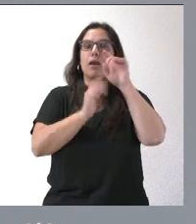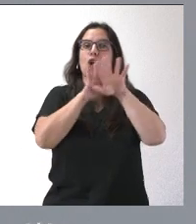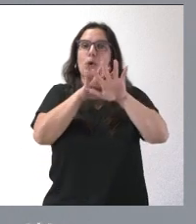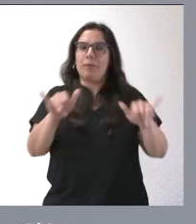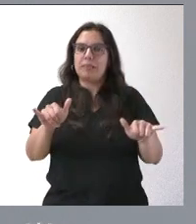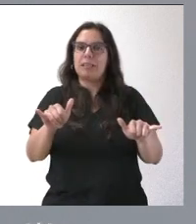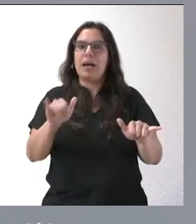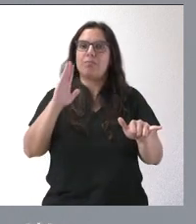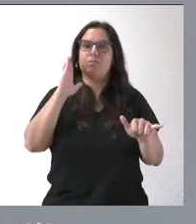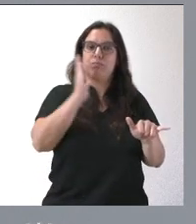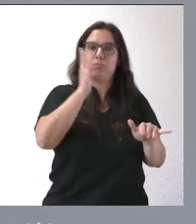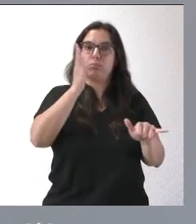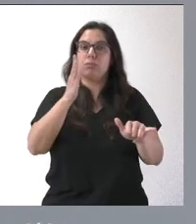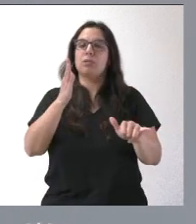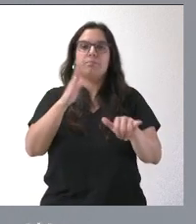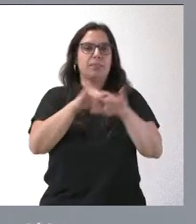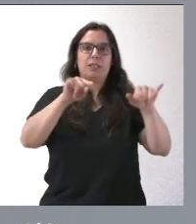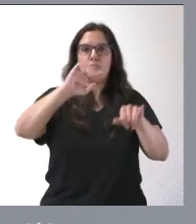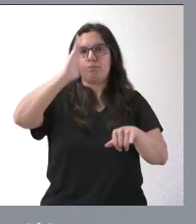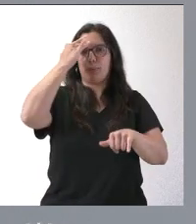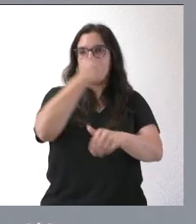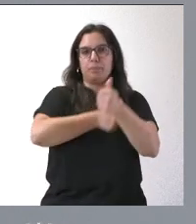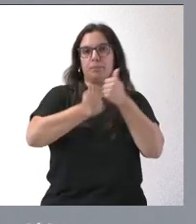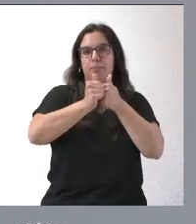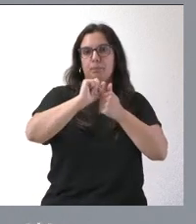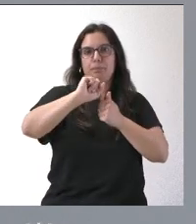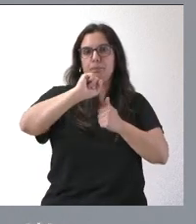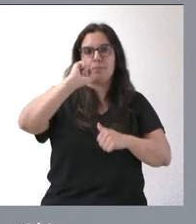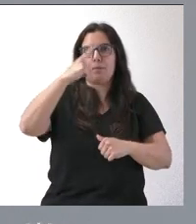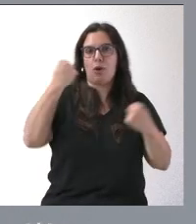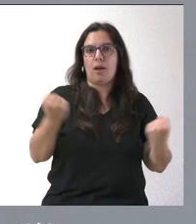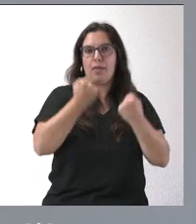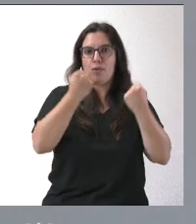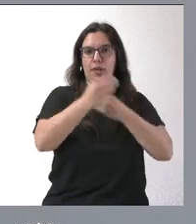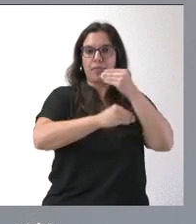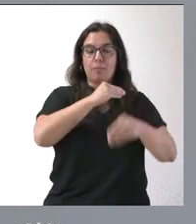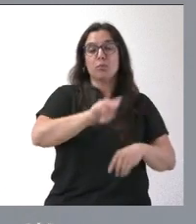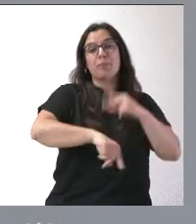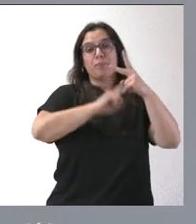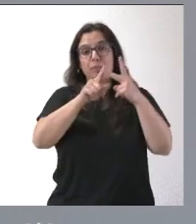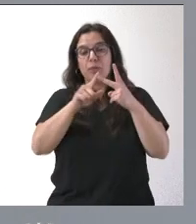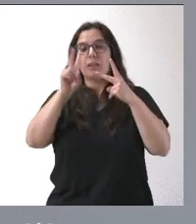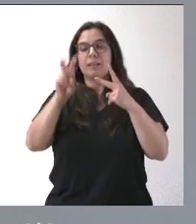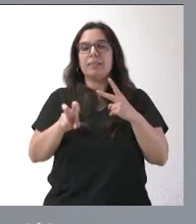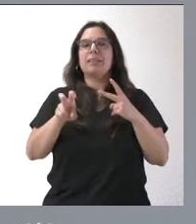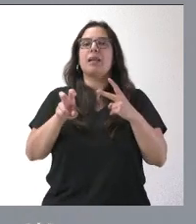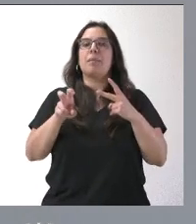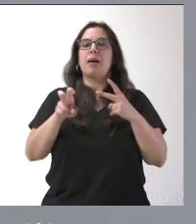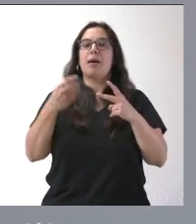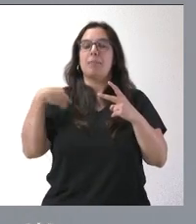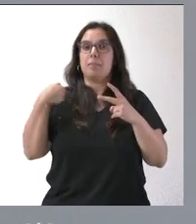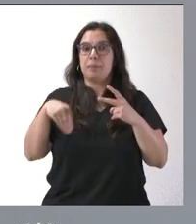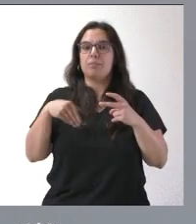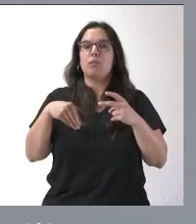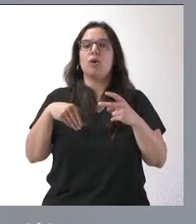los daños fue un primer grupo de actuaciones. Y el segundo es el que tiene que ver con reforzar el operativo. Hoy,